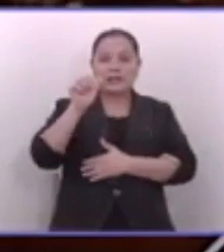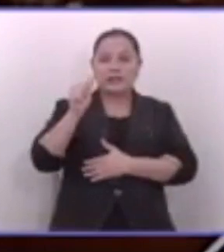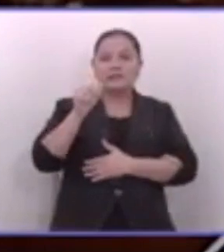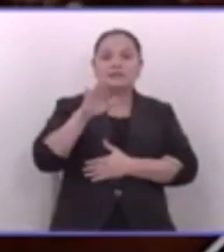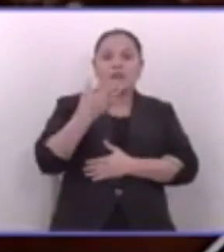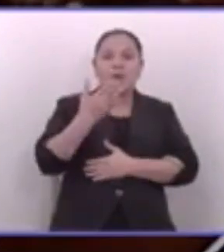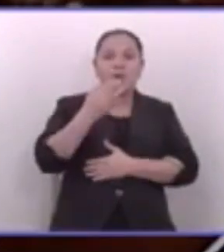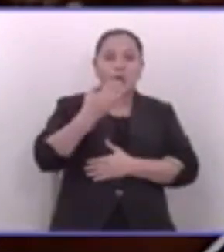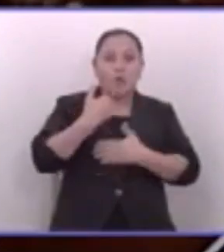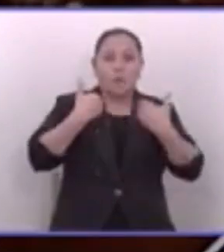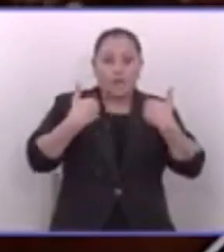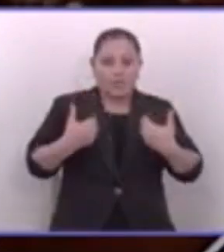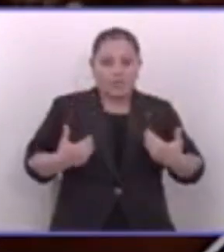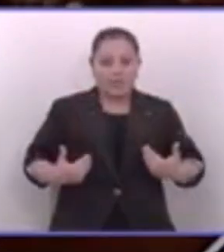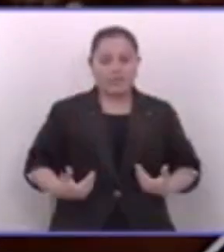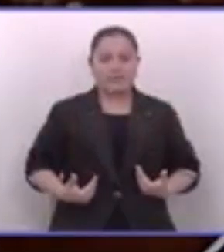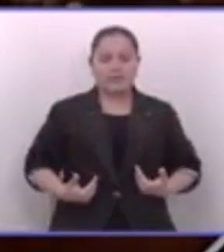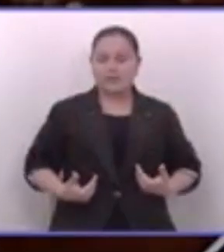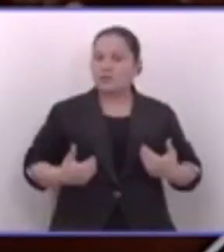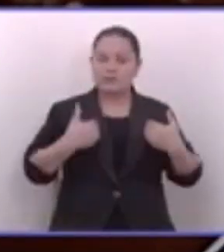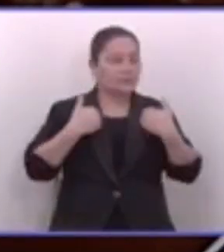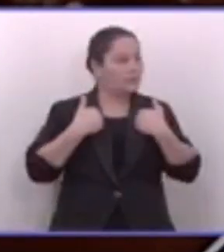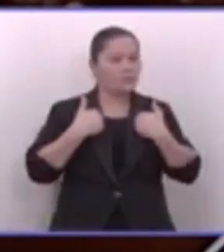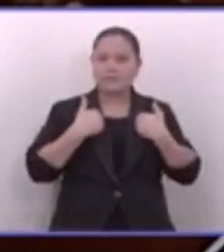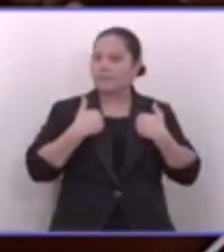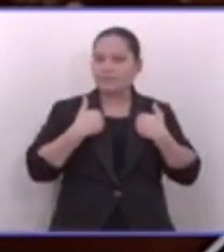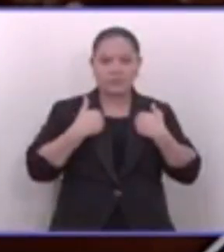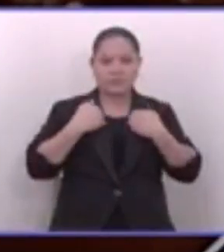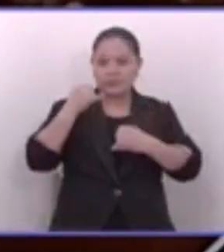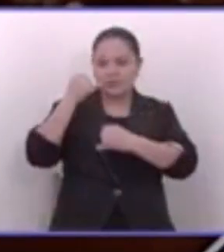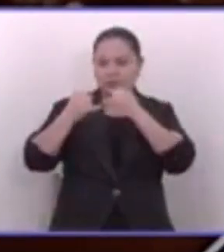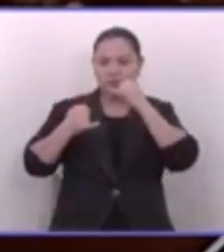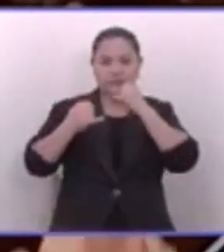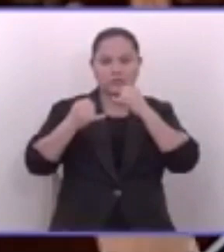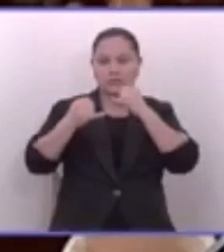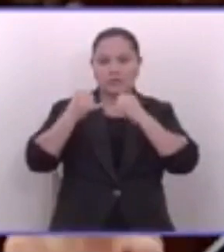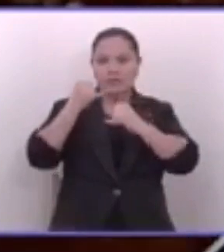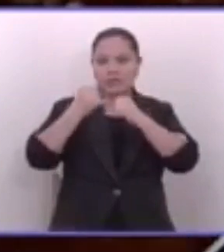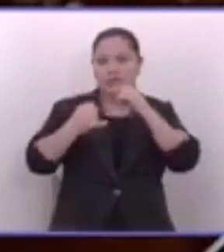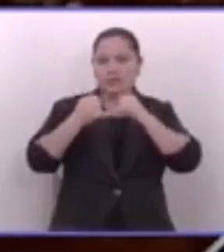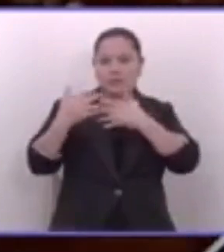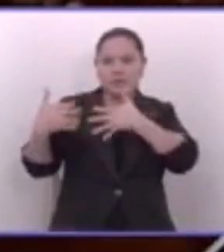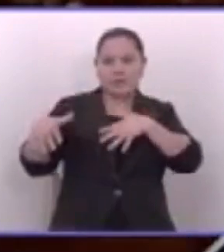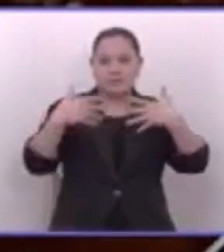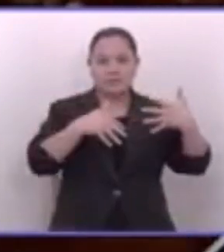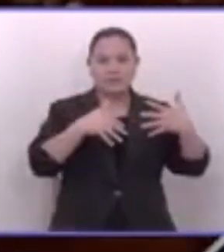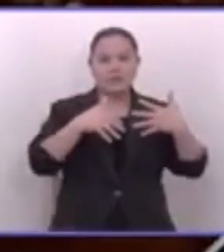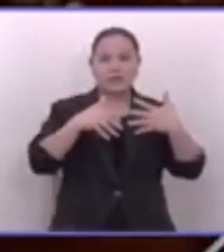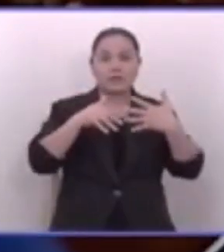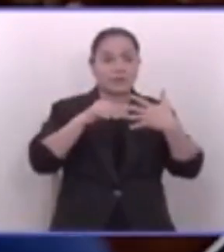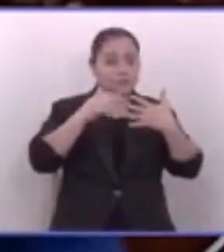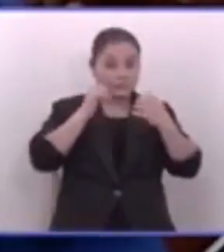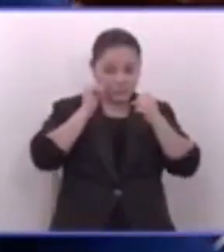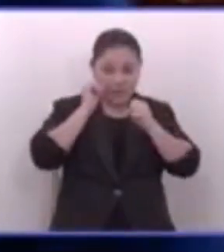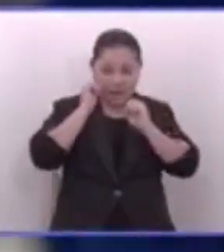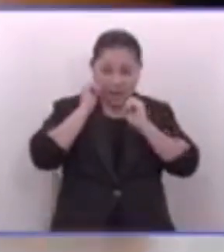no va a tener una finalización la acción penal para perseguirla.